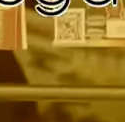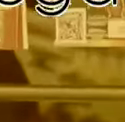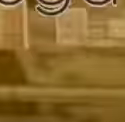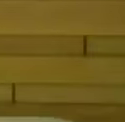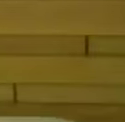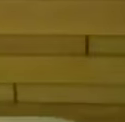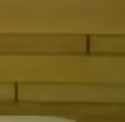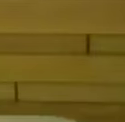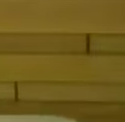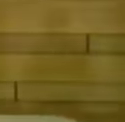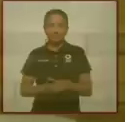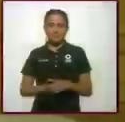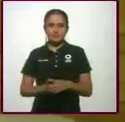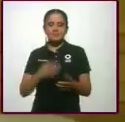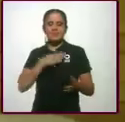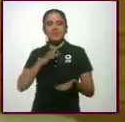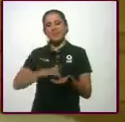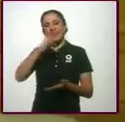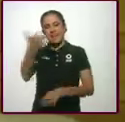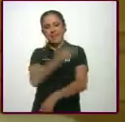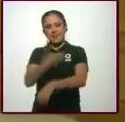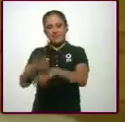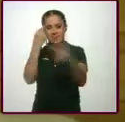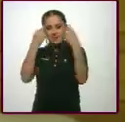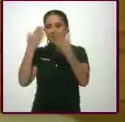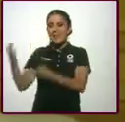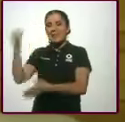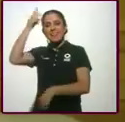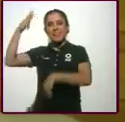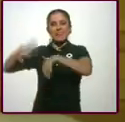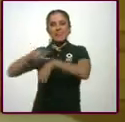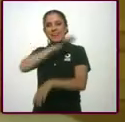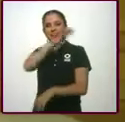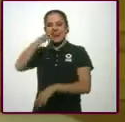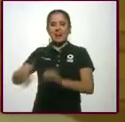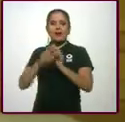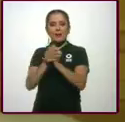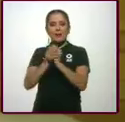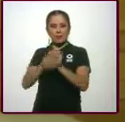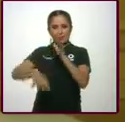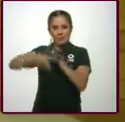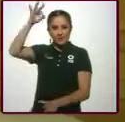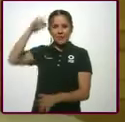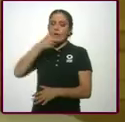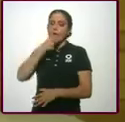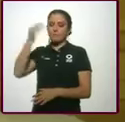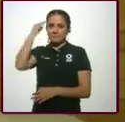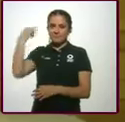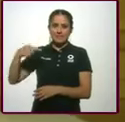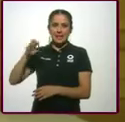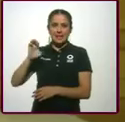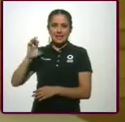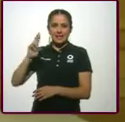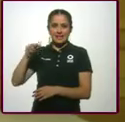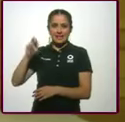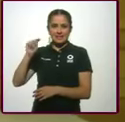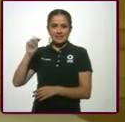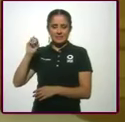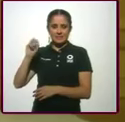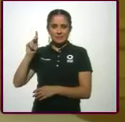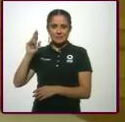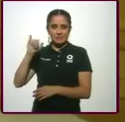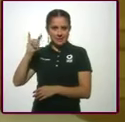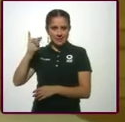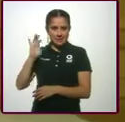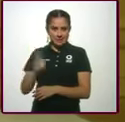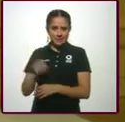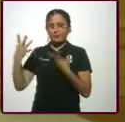Bueno, estamos, gracias que nos acompaña con el director general de la Lotería Nacional, Ernesto Prieto, que está aquí con usted y con nosotros. Le agradecemos que